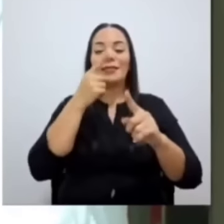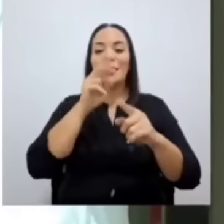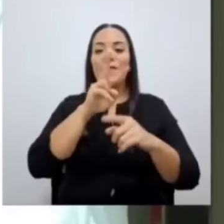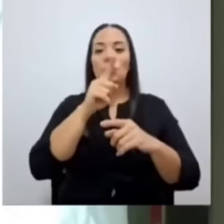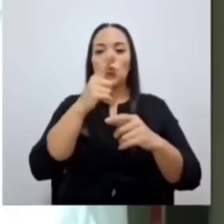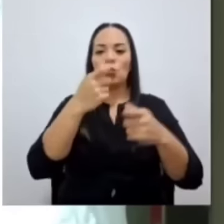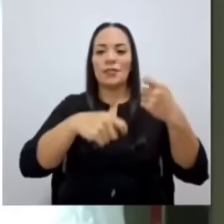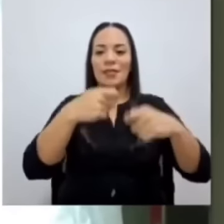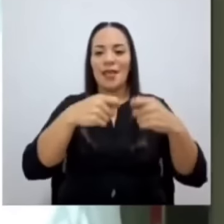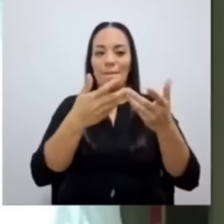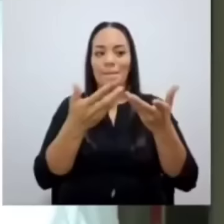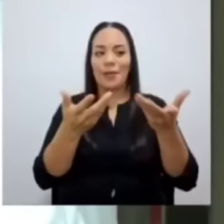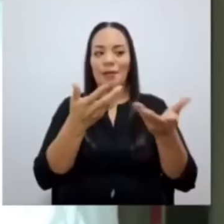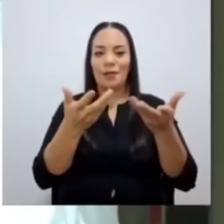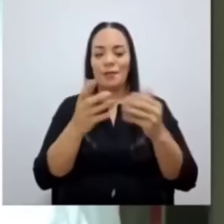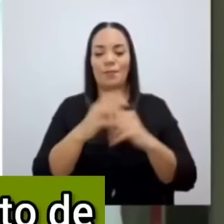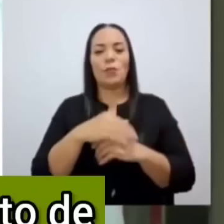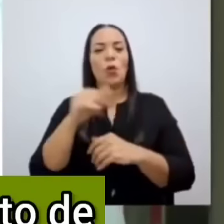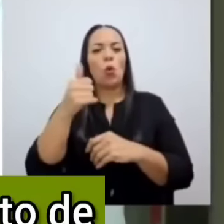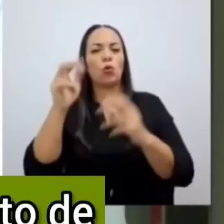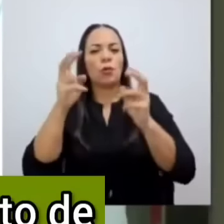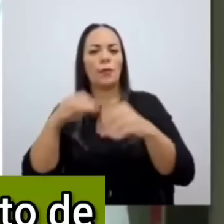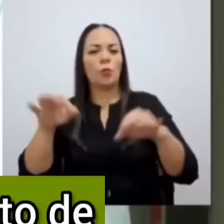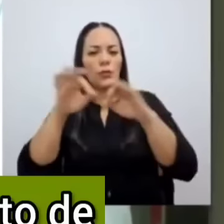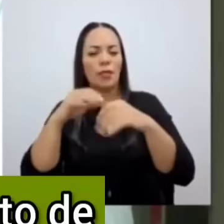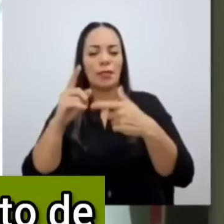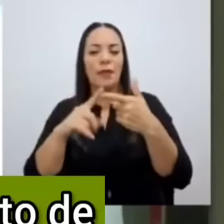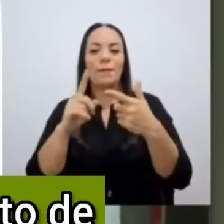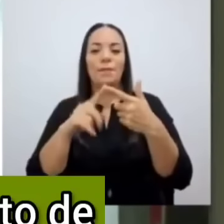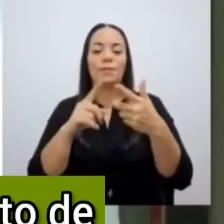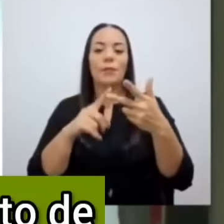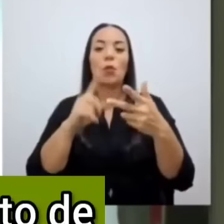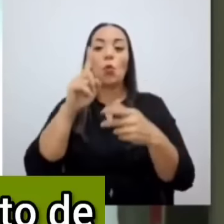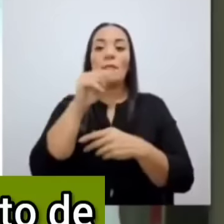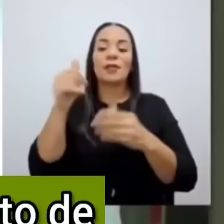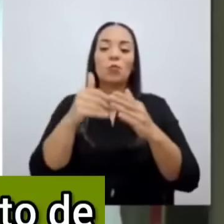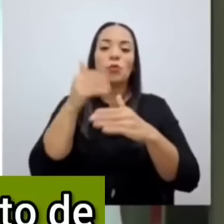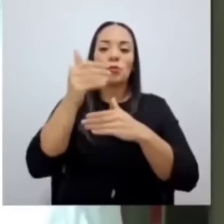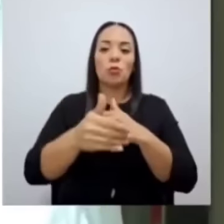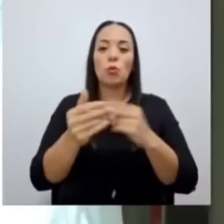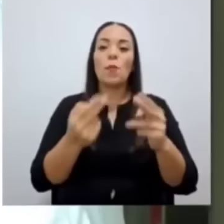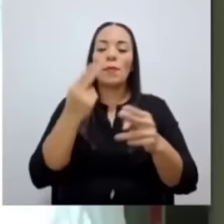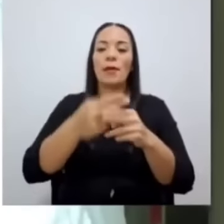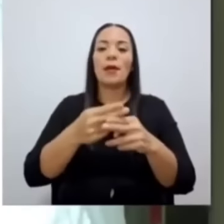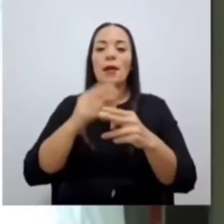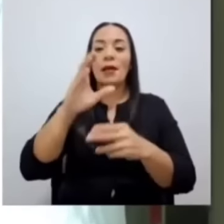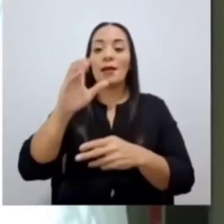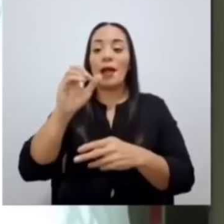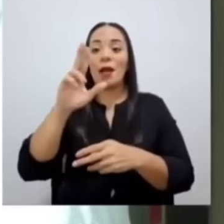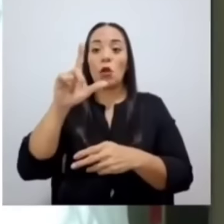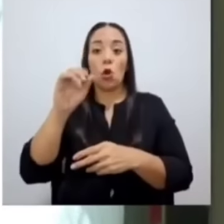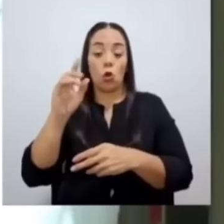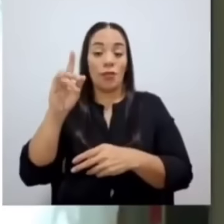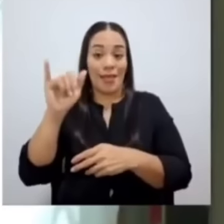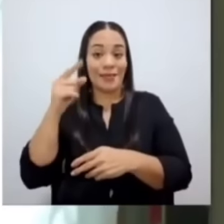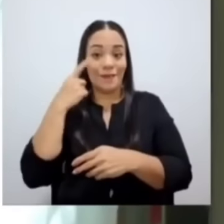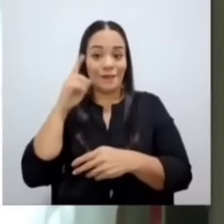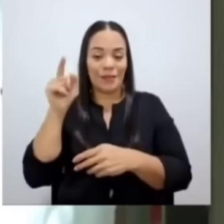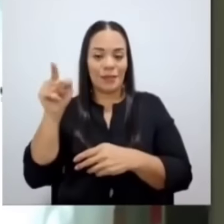septiembre. Otro aspecto muy relevante es que un mes después del nombramiento de Carlos Díaz, esta persona,